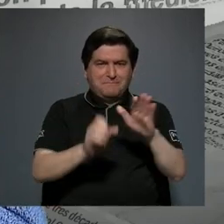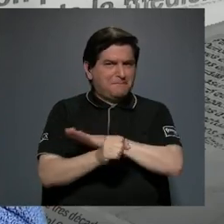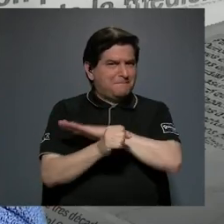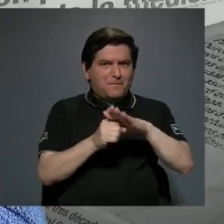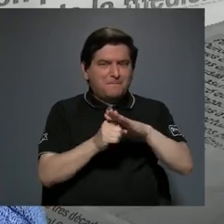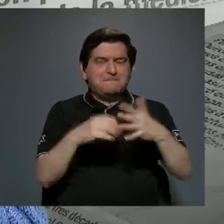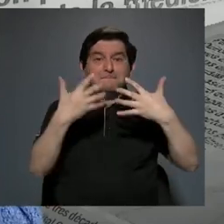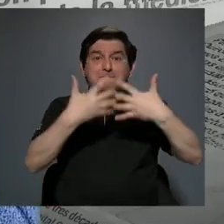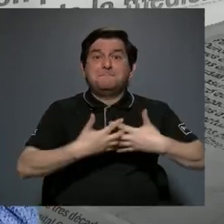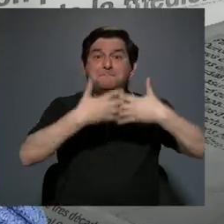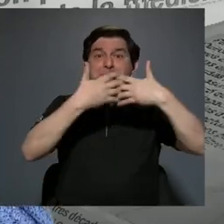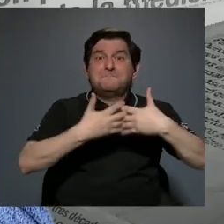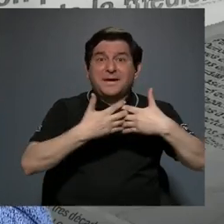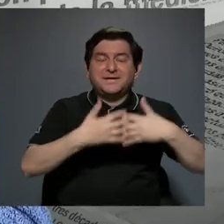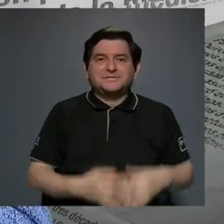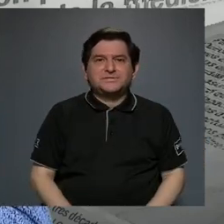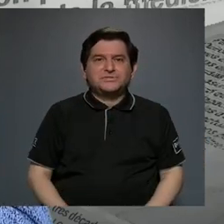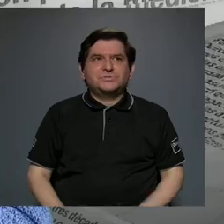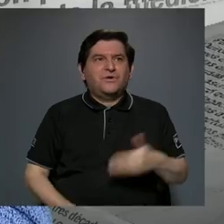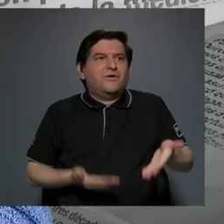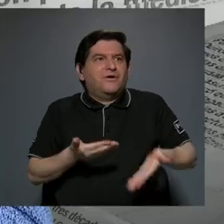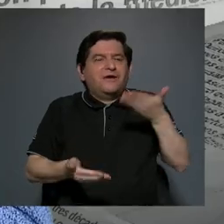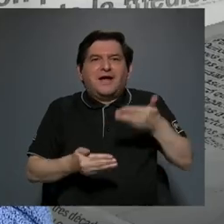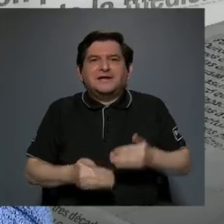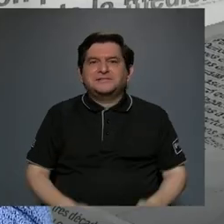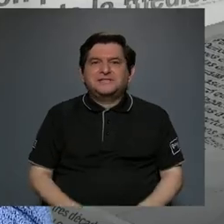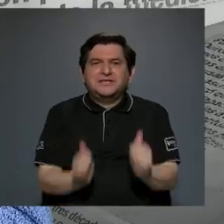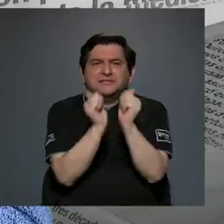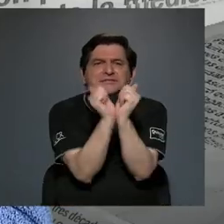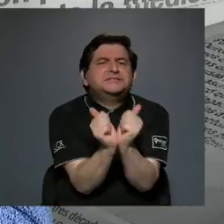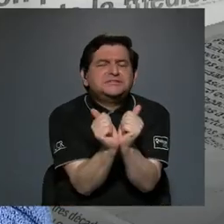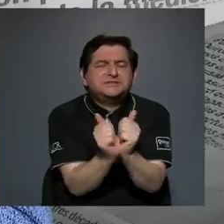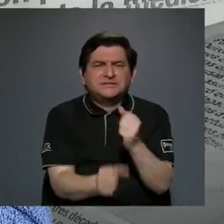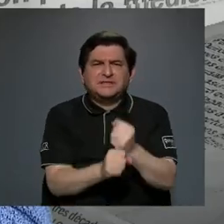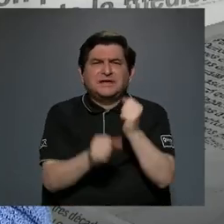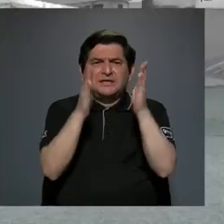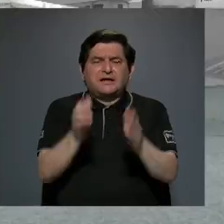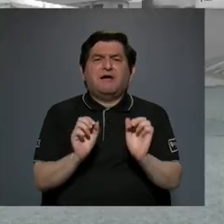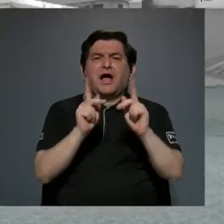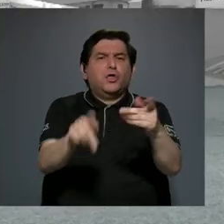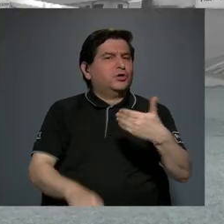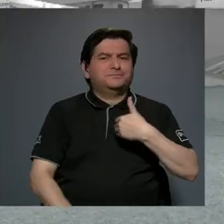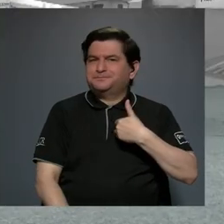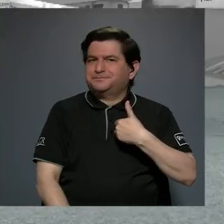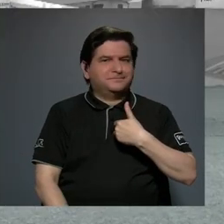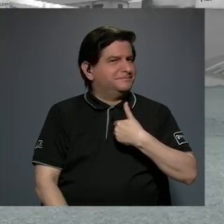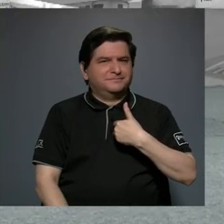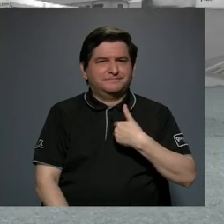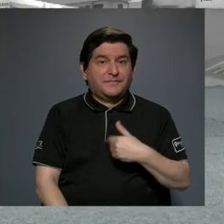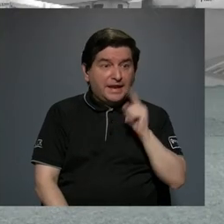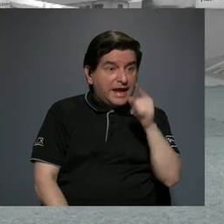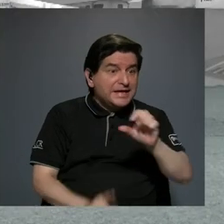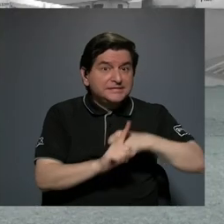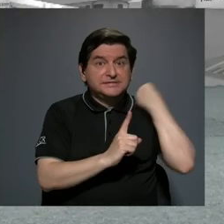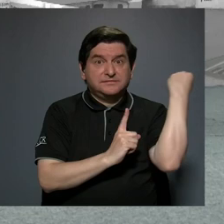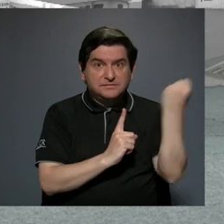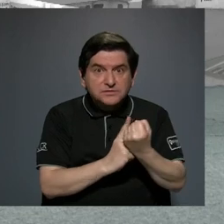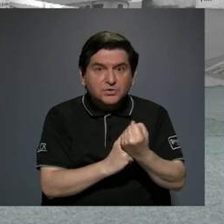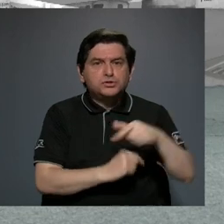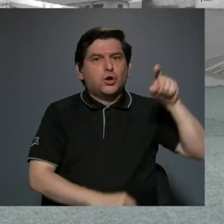la compañía a un nivel de esclavitud. no tenía otra salida del trabajador. Eso fue un punto